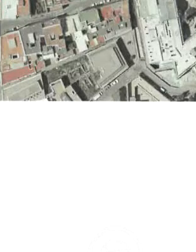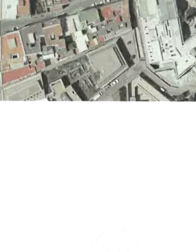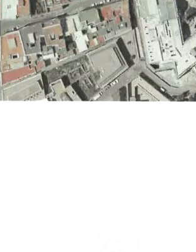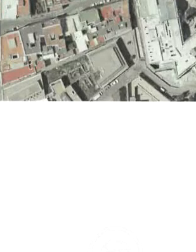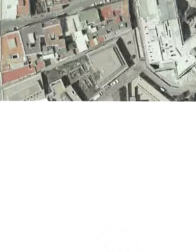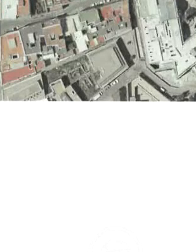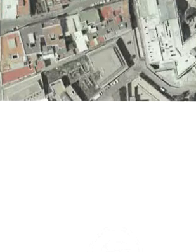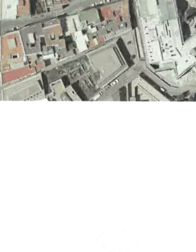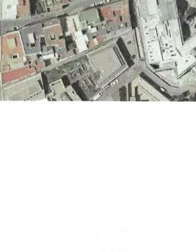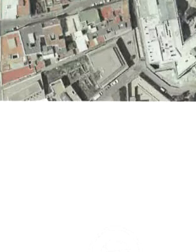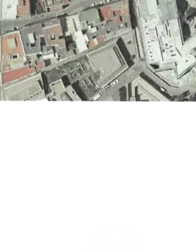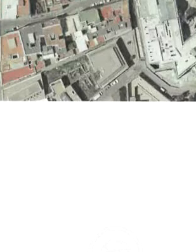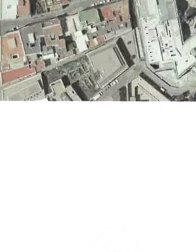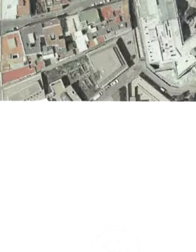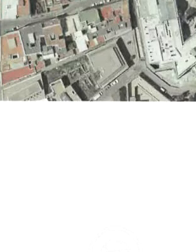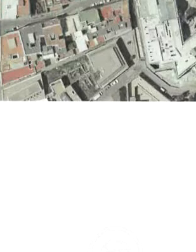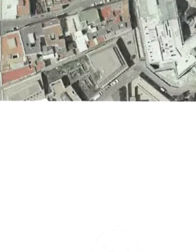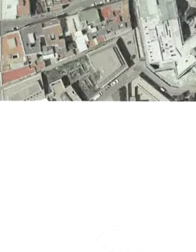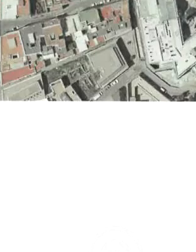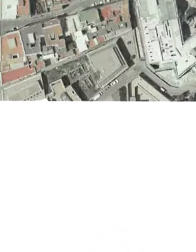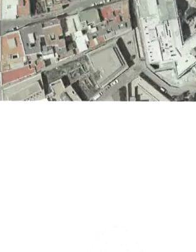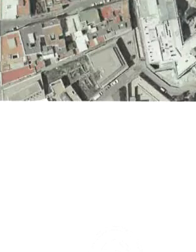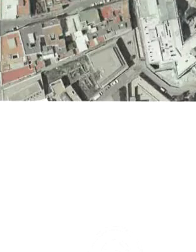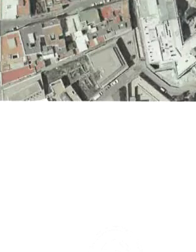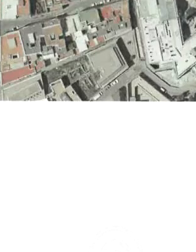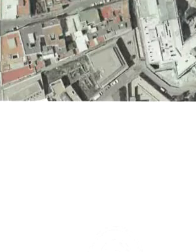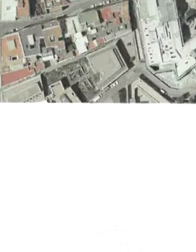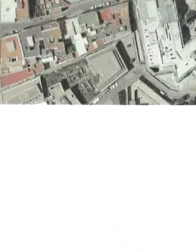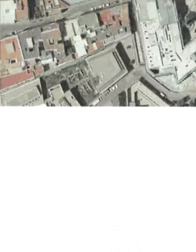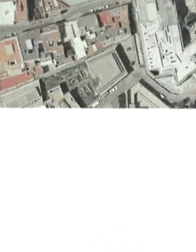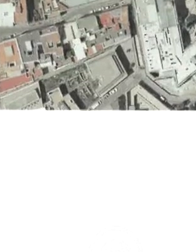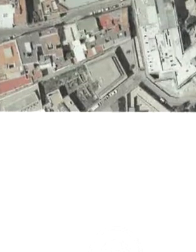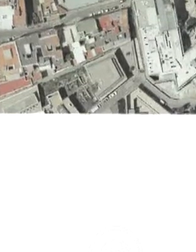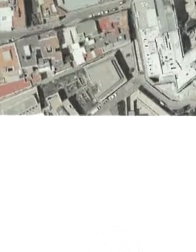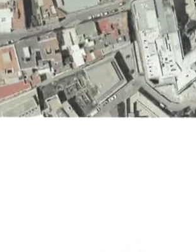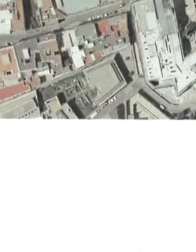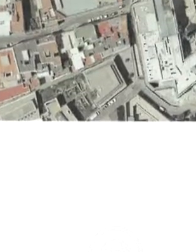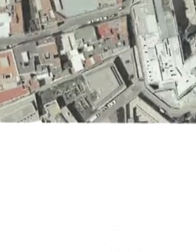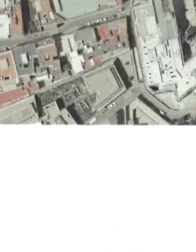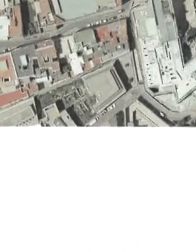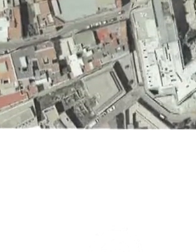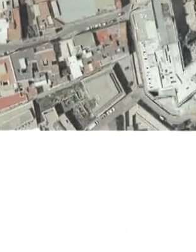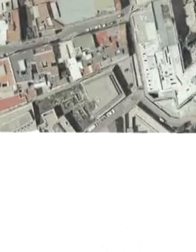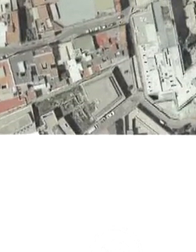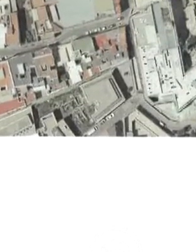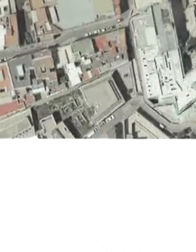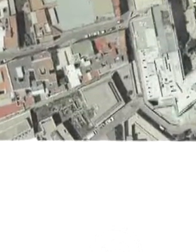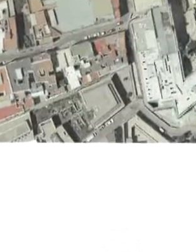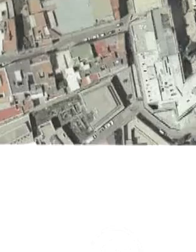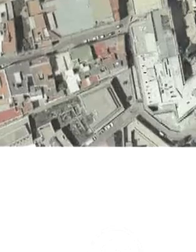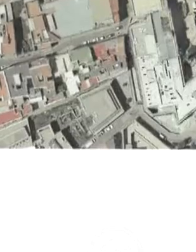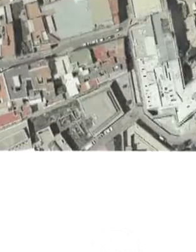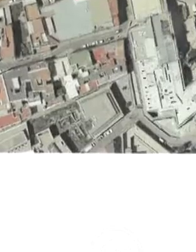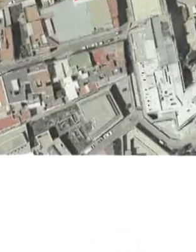otras actuaciones se generaría un único espacio libre entre las calles Almanzor, Hércules y Dicha, que serviría de borde verde y